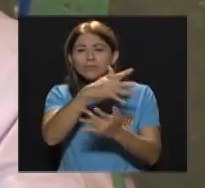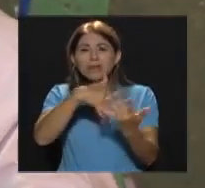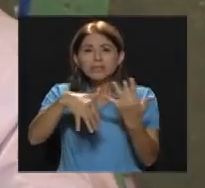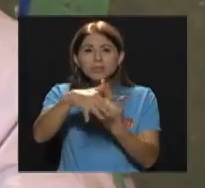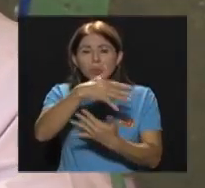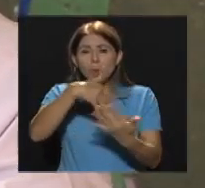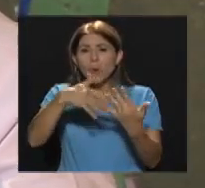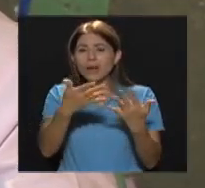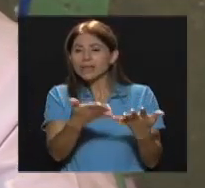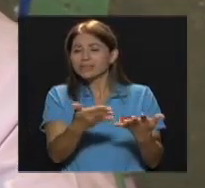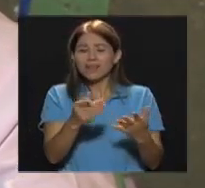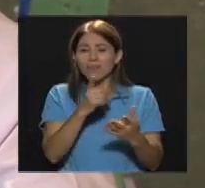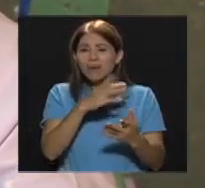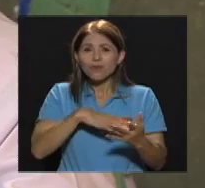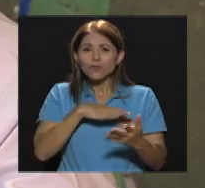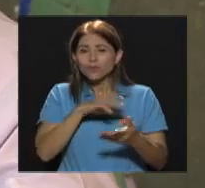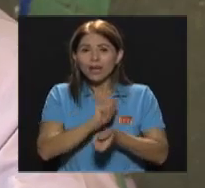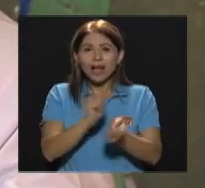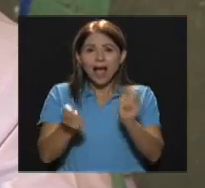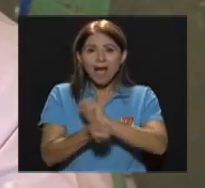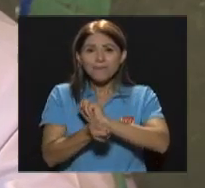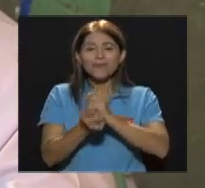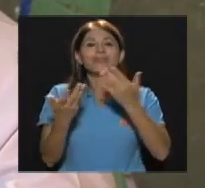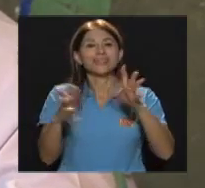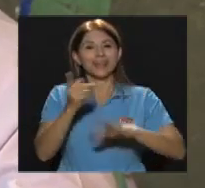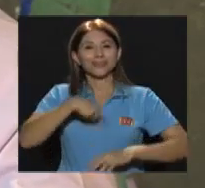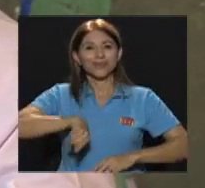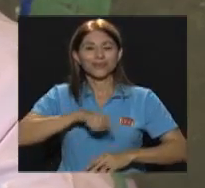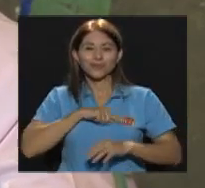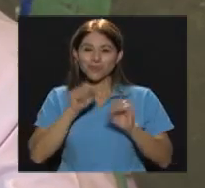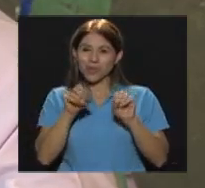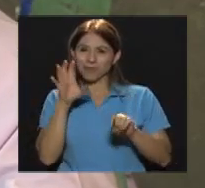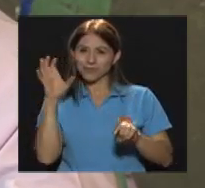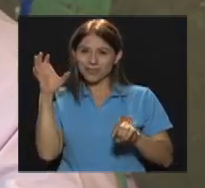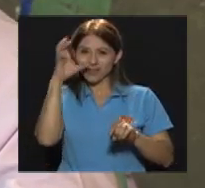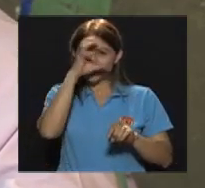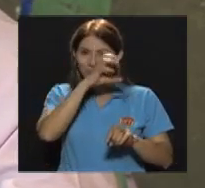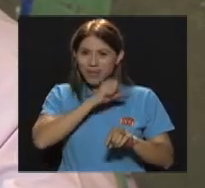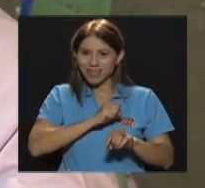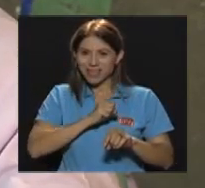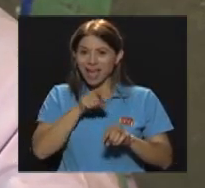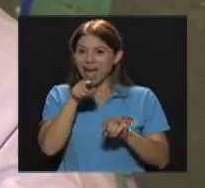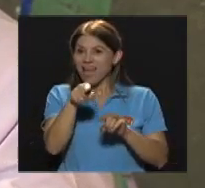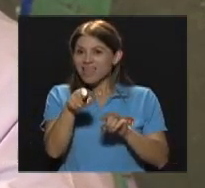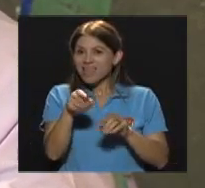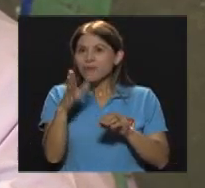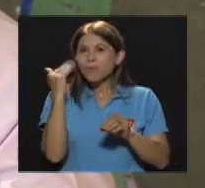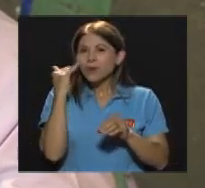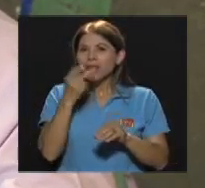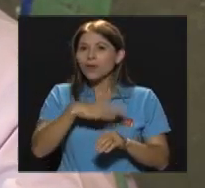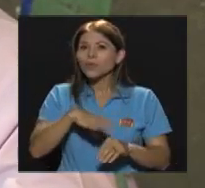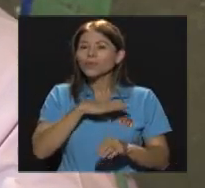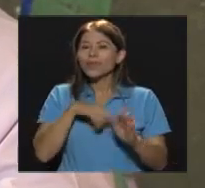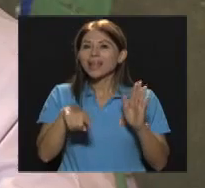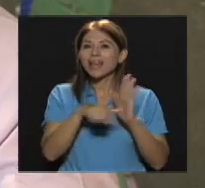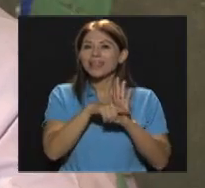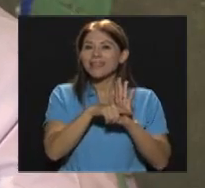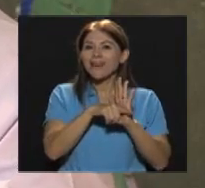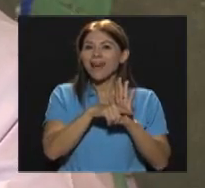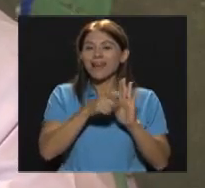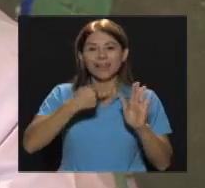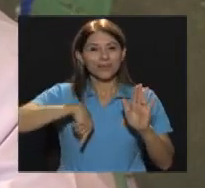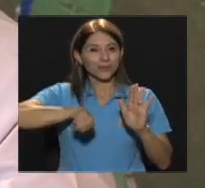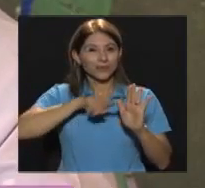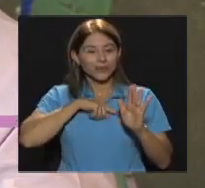aspectos Que podrían estar Influyendo negativamente En esa conducta Para buscar Finalmente Las conductas Adaptadas O sea Respuestas